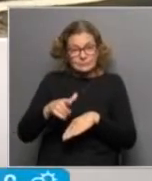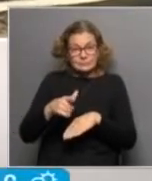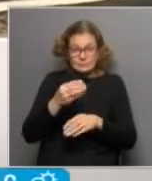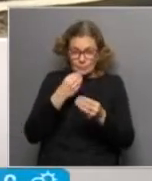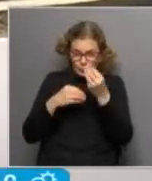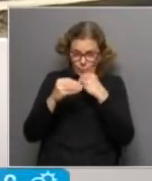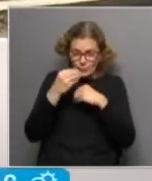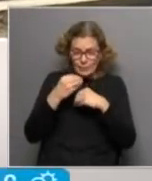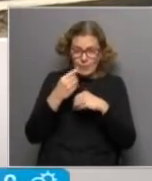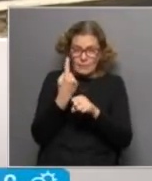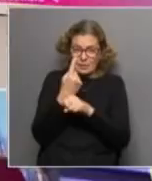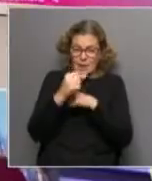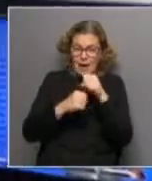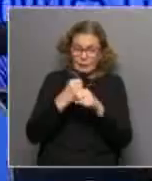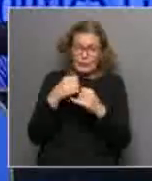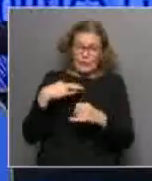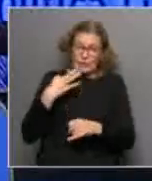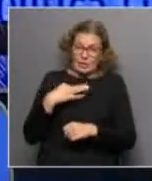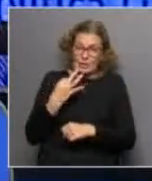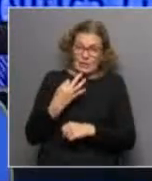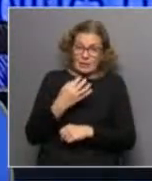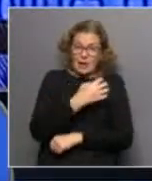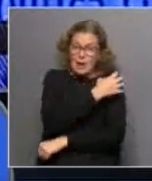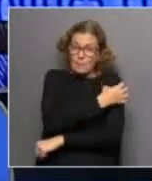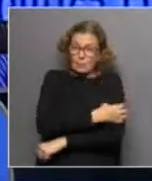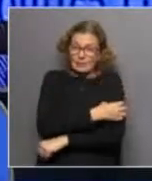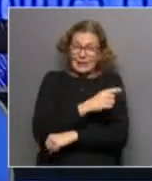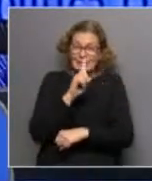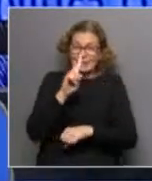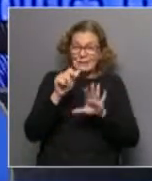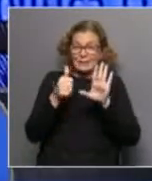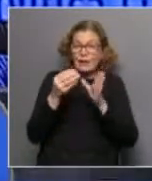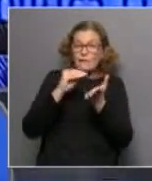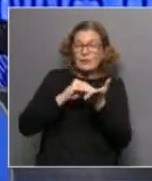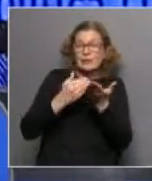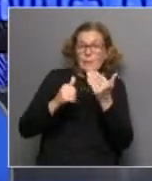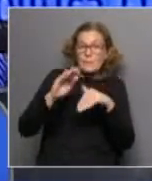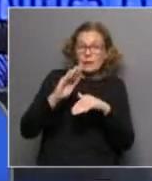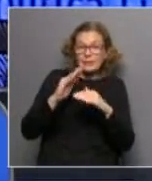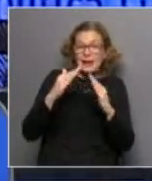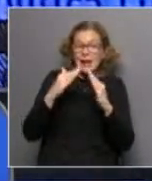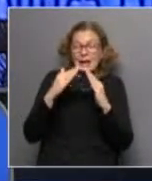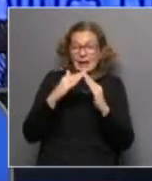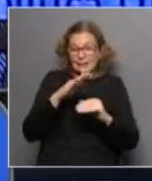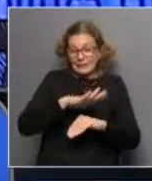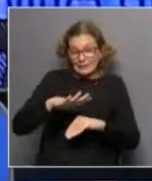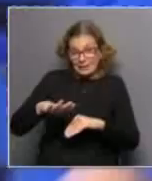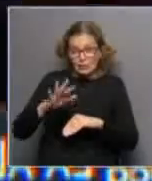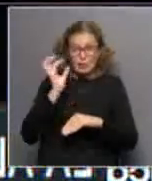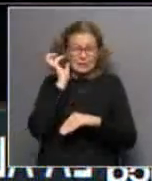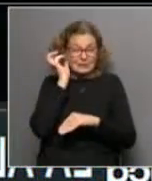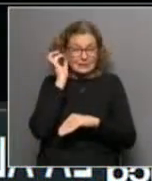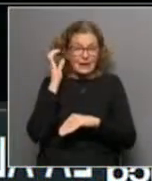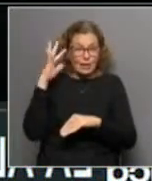alimentación en los primeros años de vida... Hoy la pobreza es 16 veces más en los hogares donde hay niños, niñas y adolescentes.